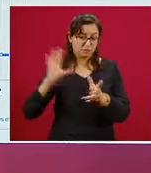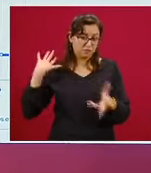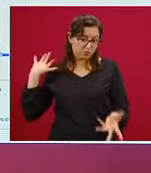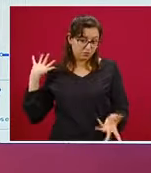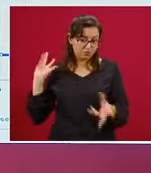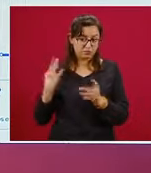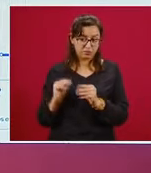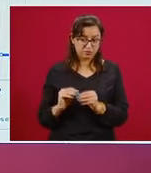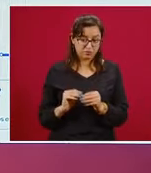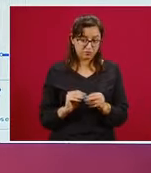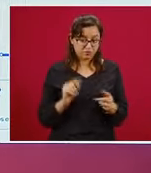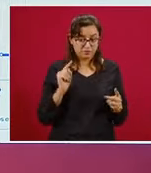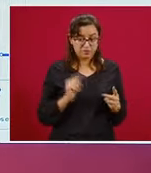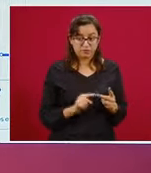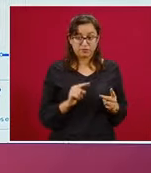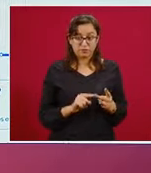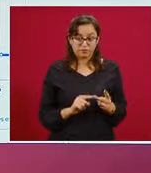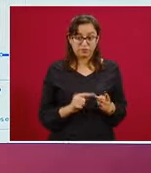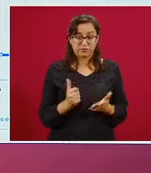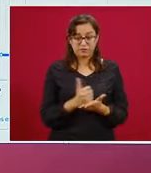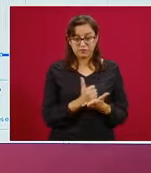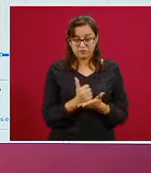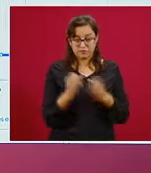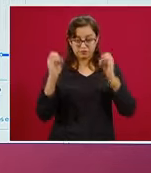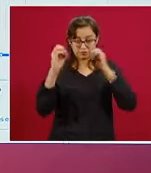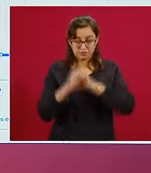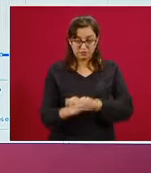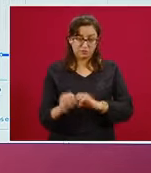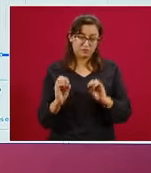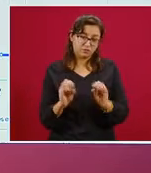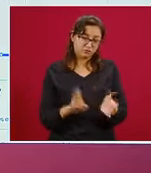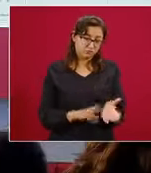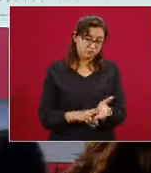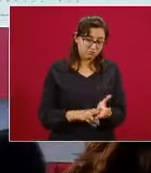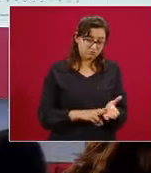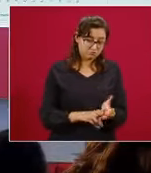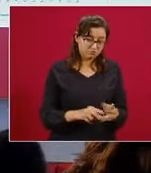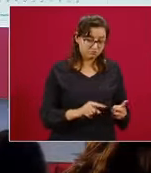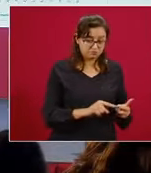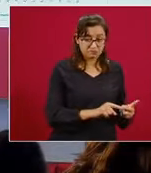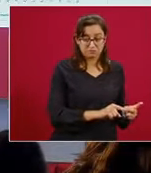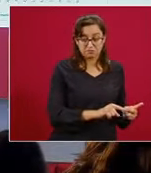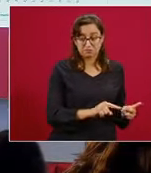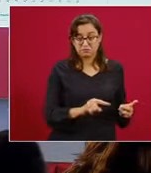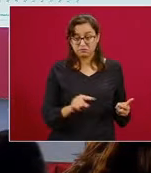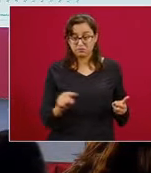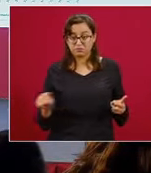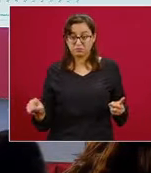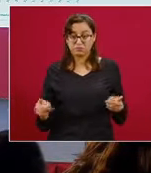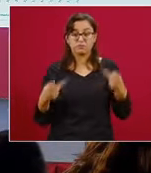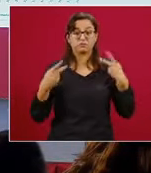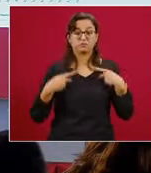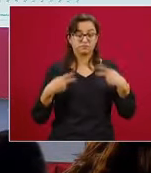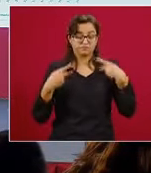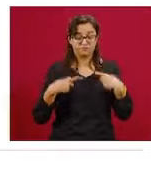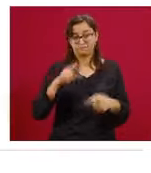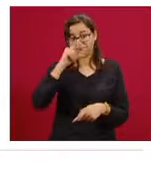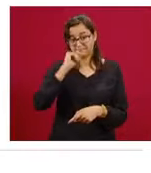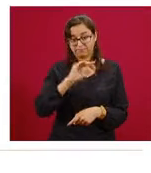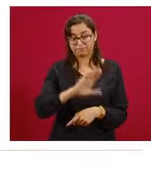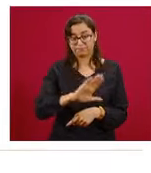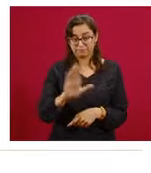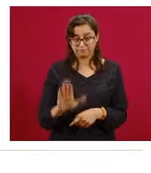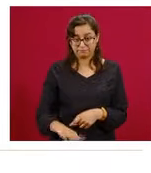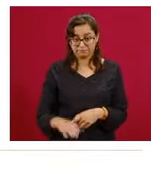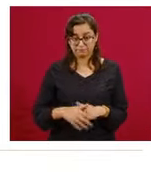una de color azul oscuro o se verá quizá negra en las pantallas, que corresponde a las defunciones,